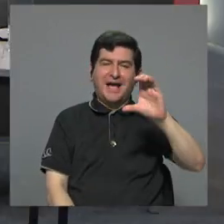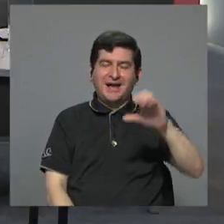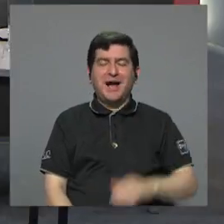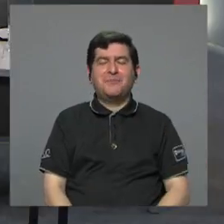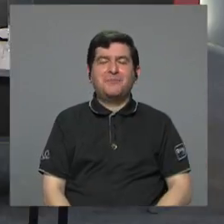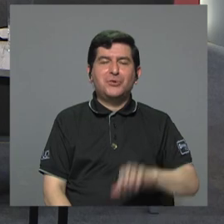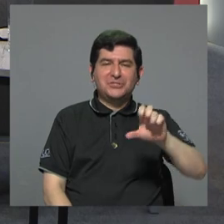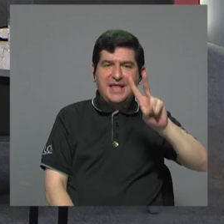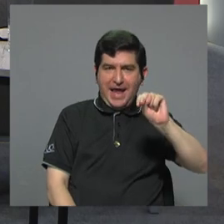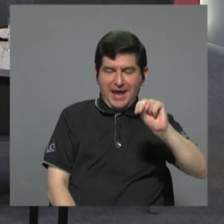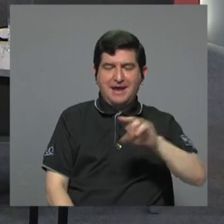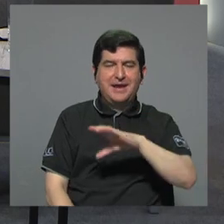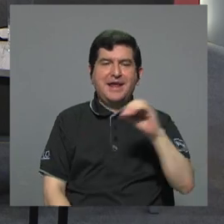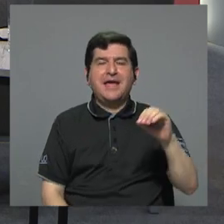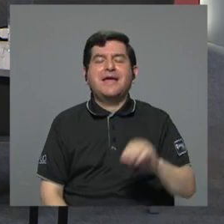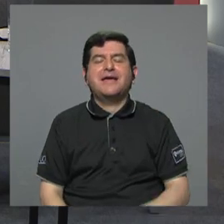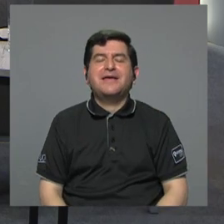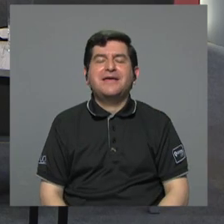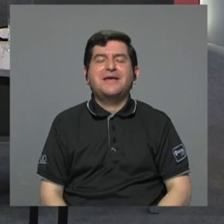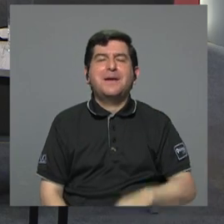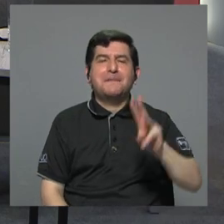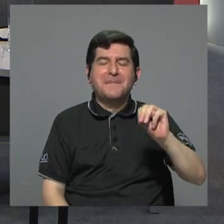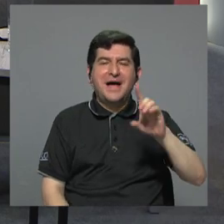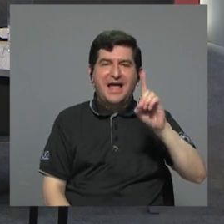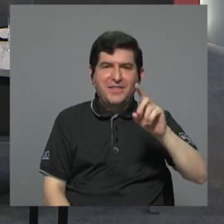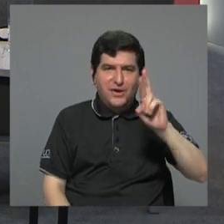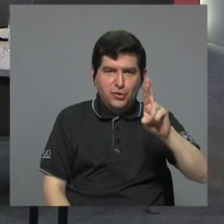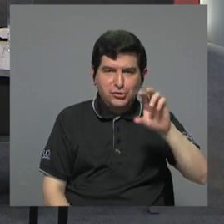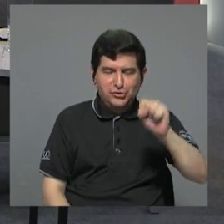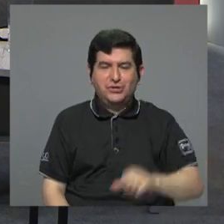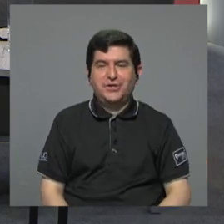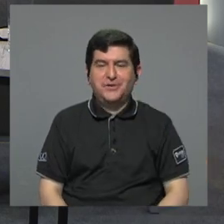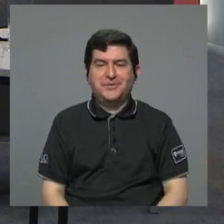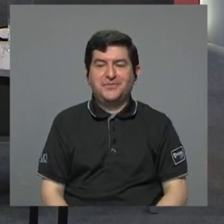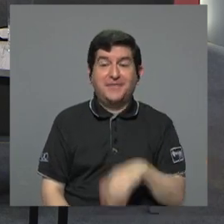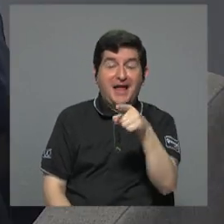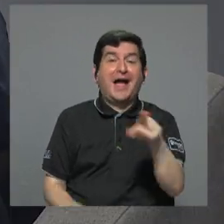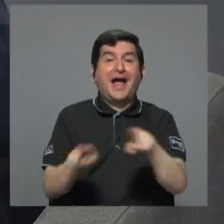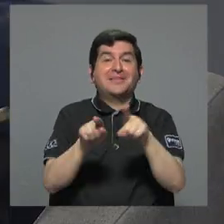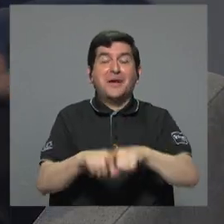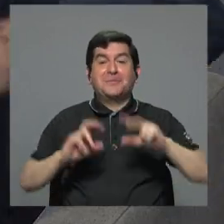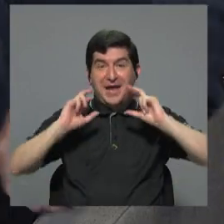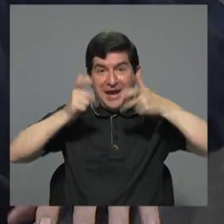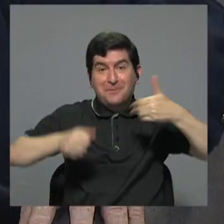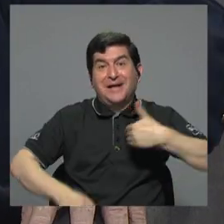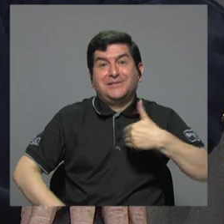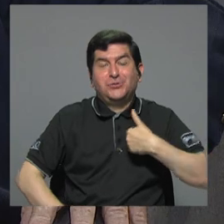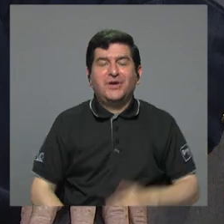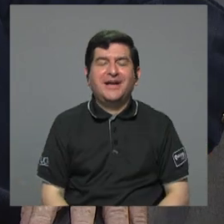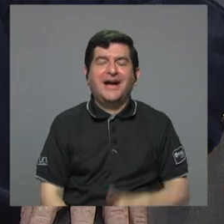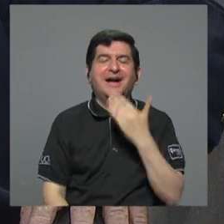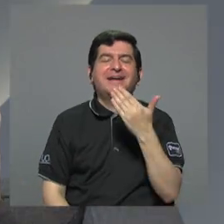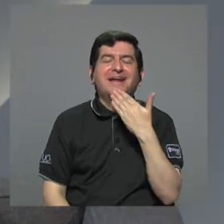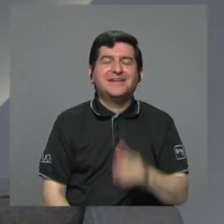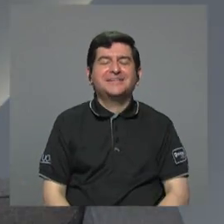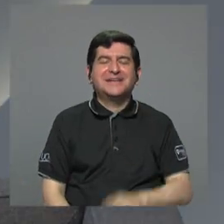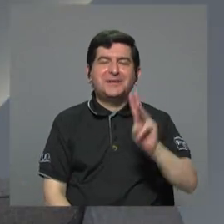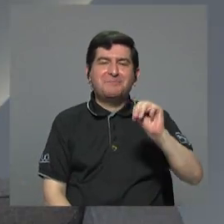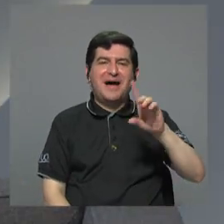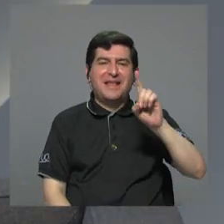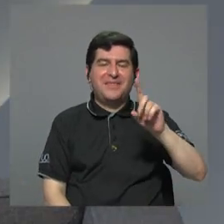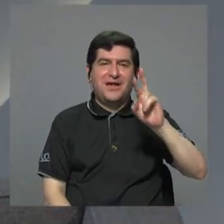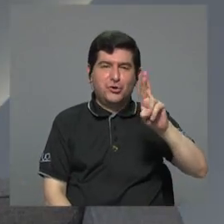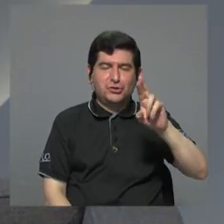partido de encuentro nacional y muchas gracias el tiempo se nos va aquí vamos a sacarte la mazorca muchas gracias María Lucía Solís